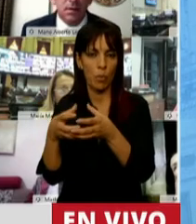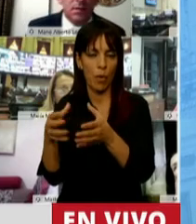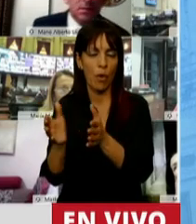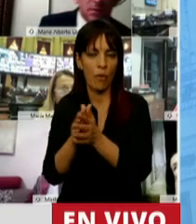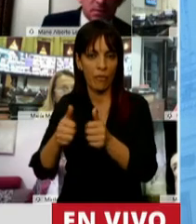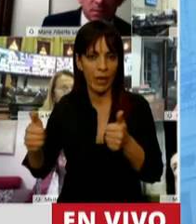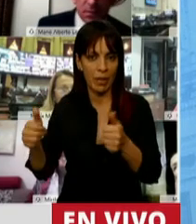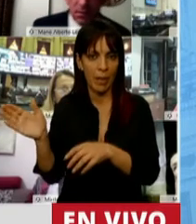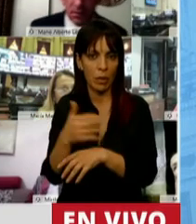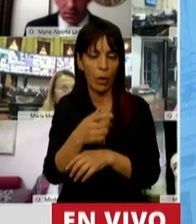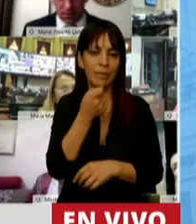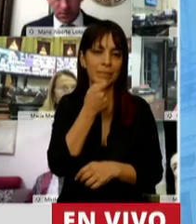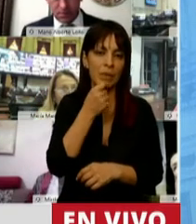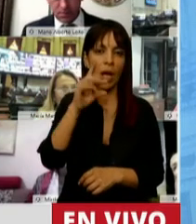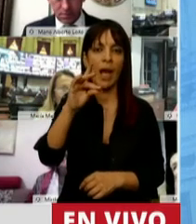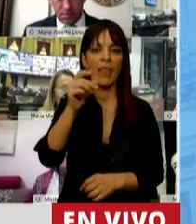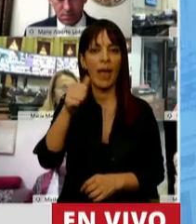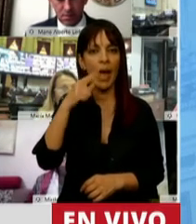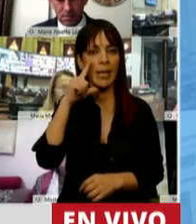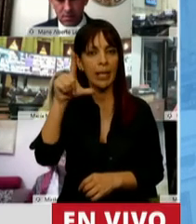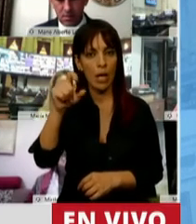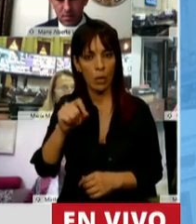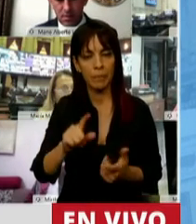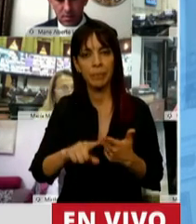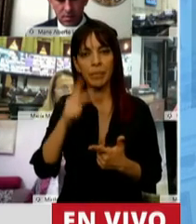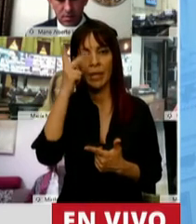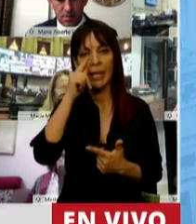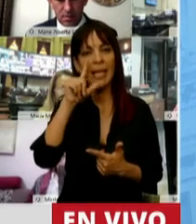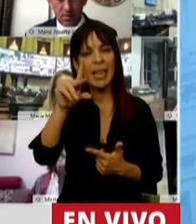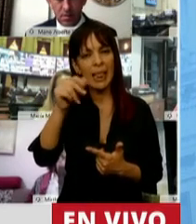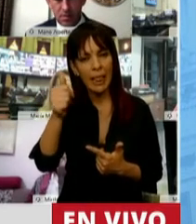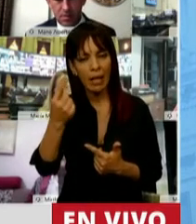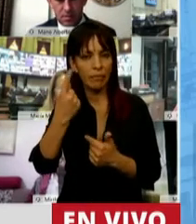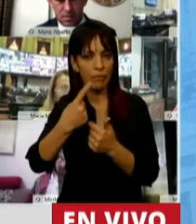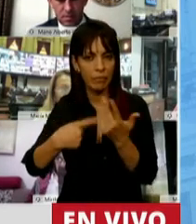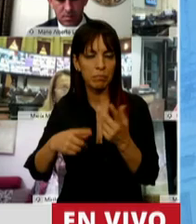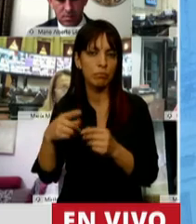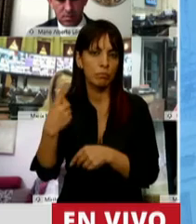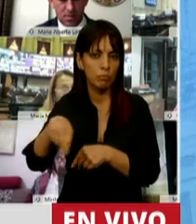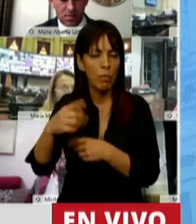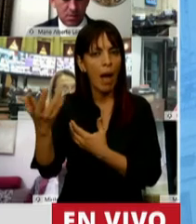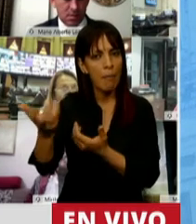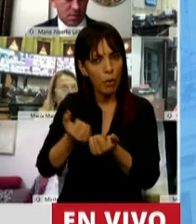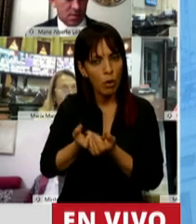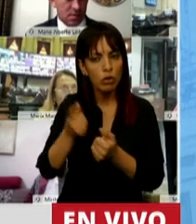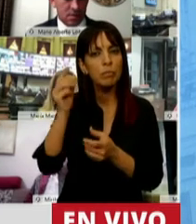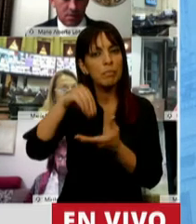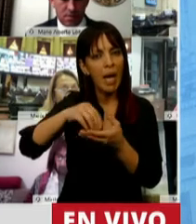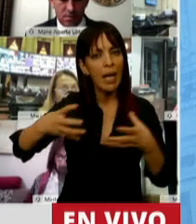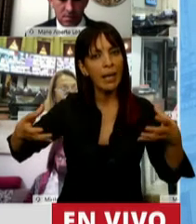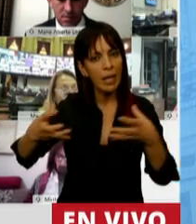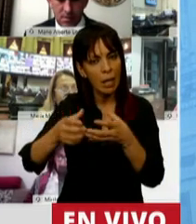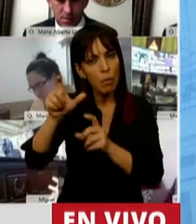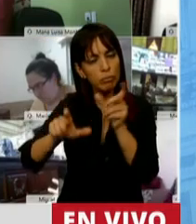en este caso Danilo, Flores, Hilda Aguilla de Soria, que estuvimos acompañando, junto a todo un equipo de gente.